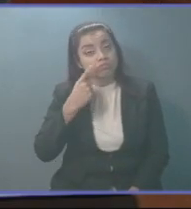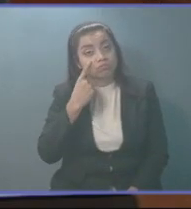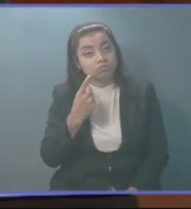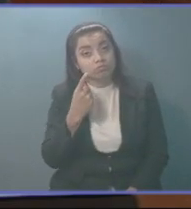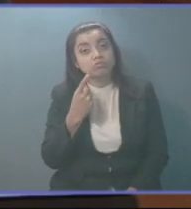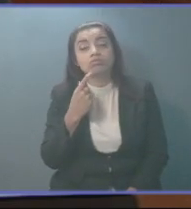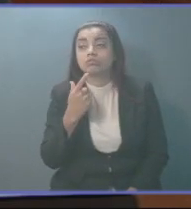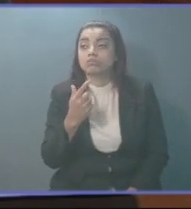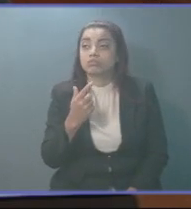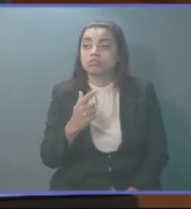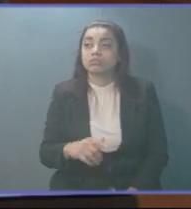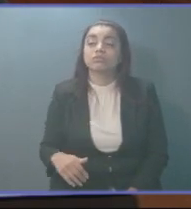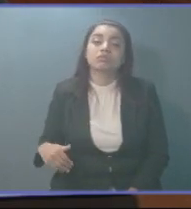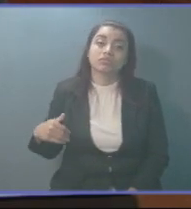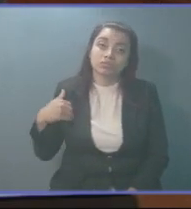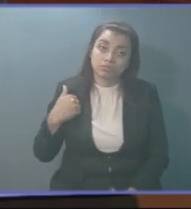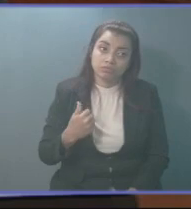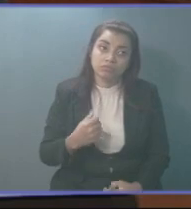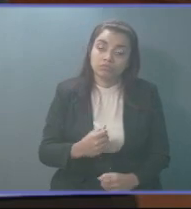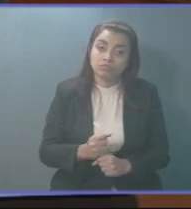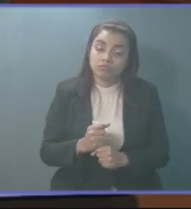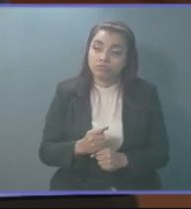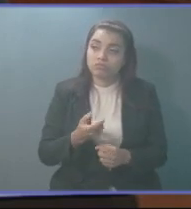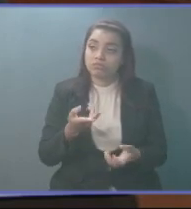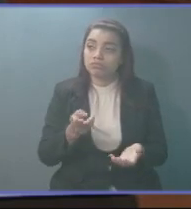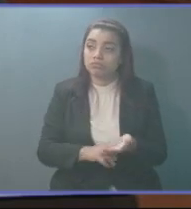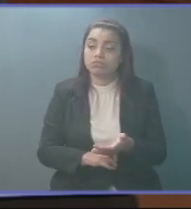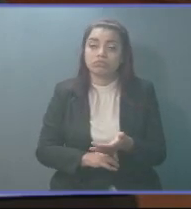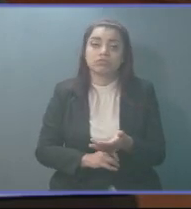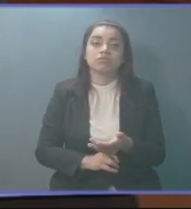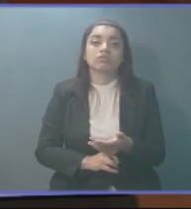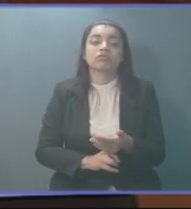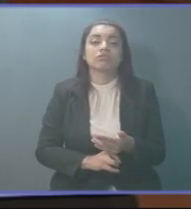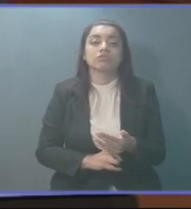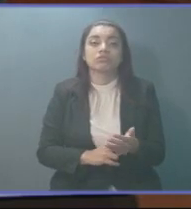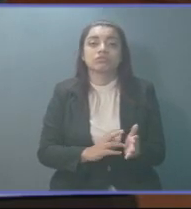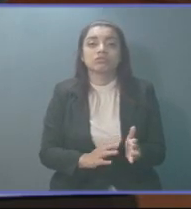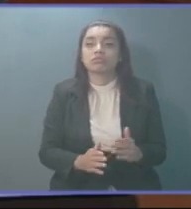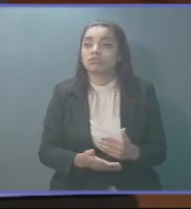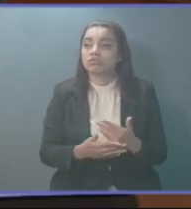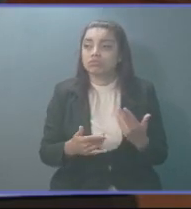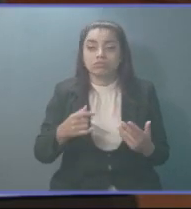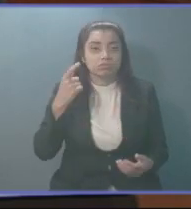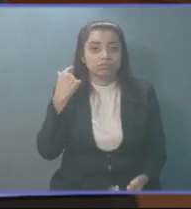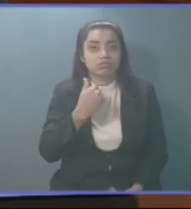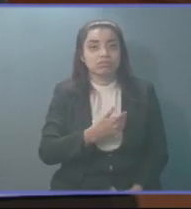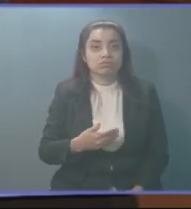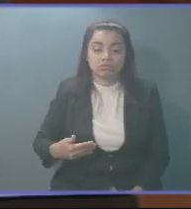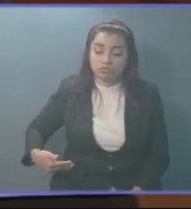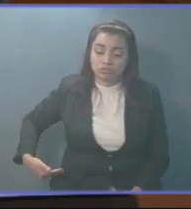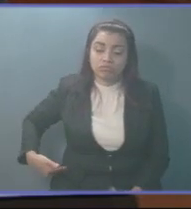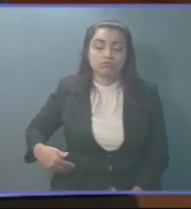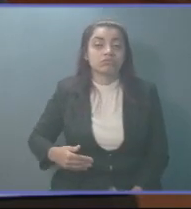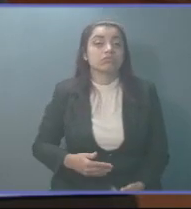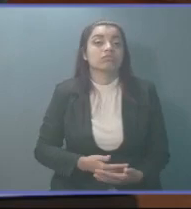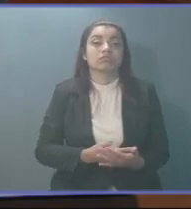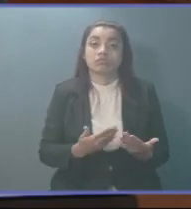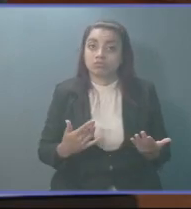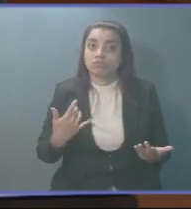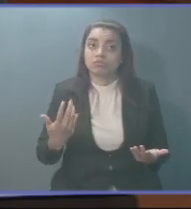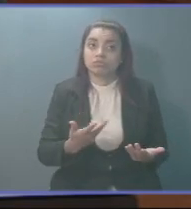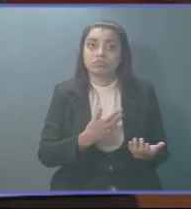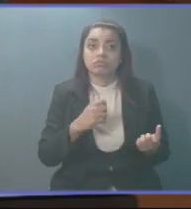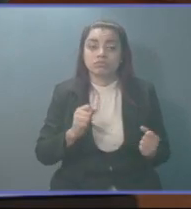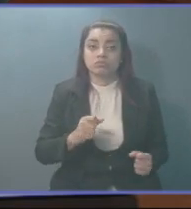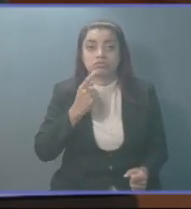pasa por asegurarse contratos en el clan del presidente de la República. Y ahí podemos ver,